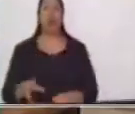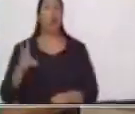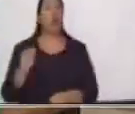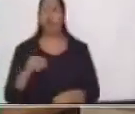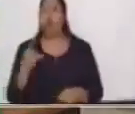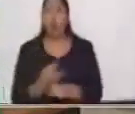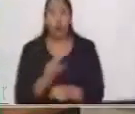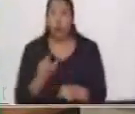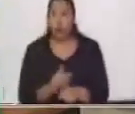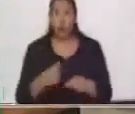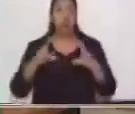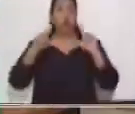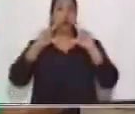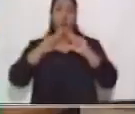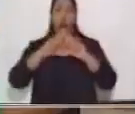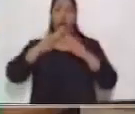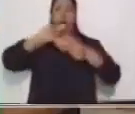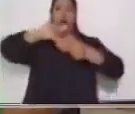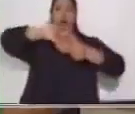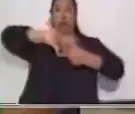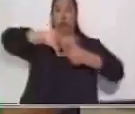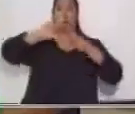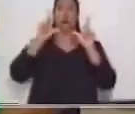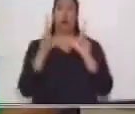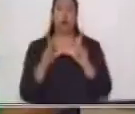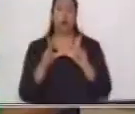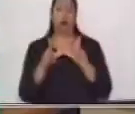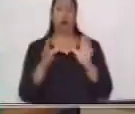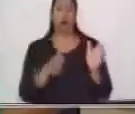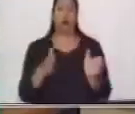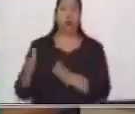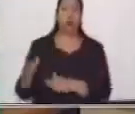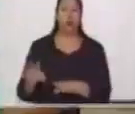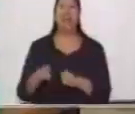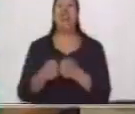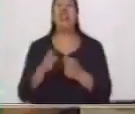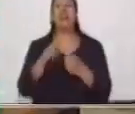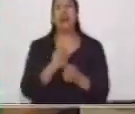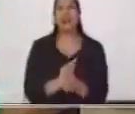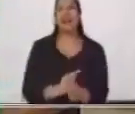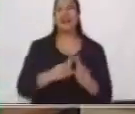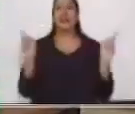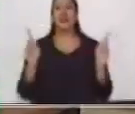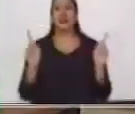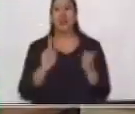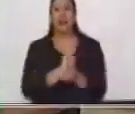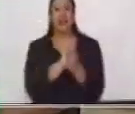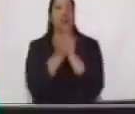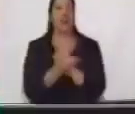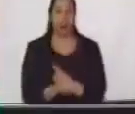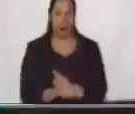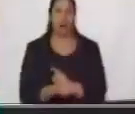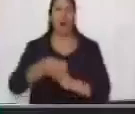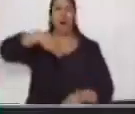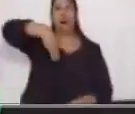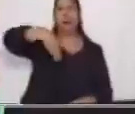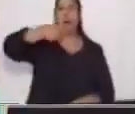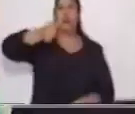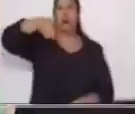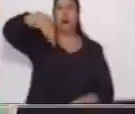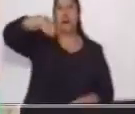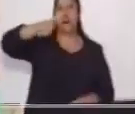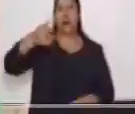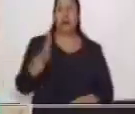Cuando no utilizamos figuras geométricas, se convierte en un mapa mental. El mapa mental es parecido,